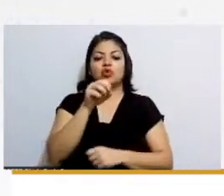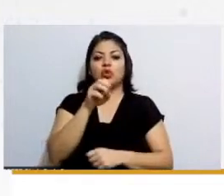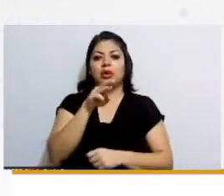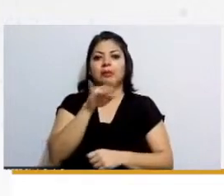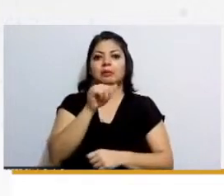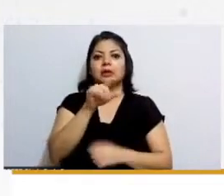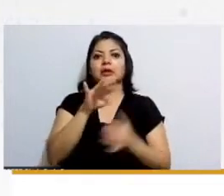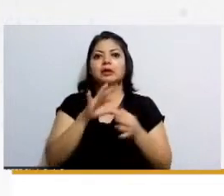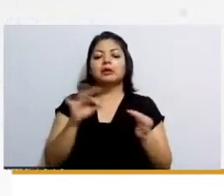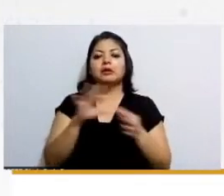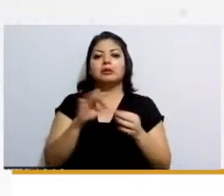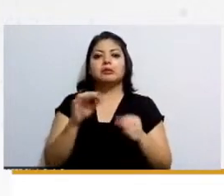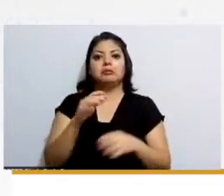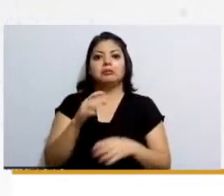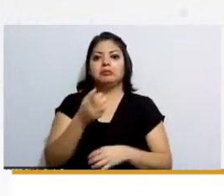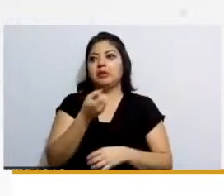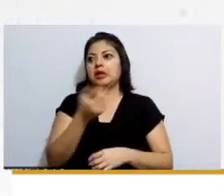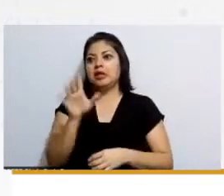sin algunas